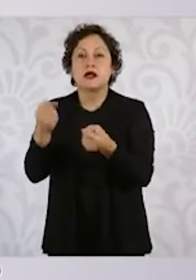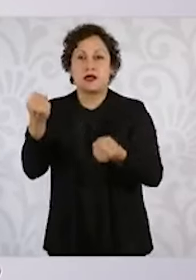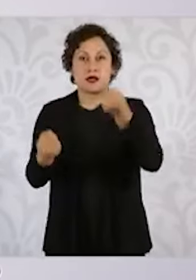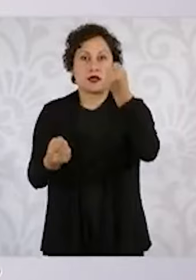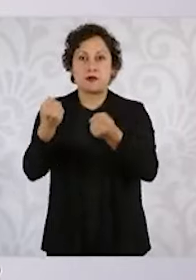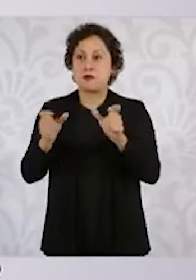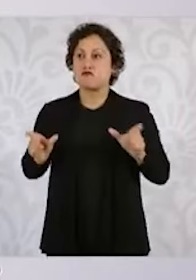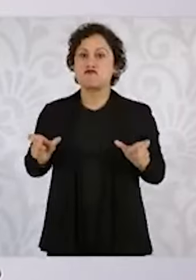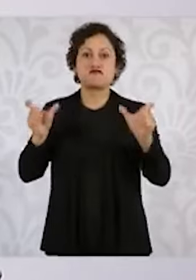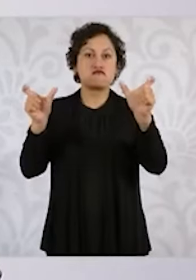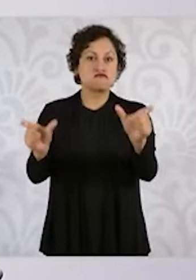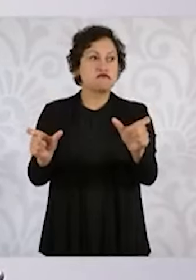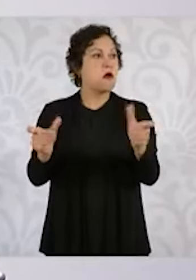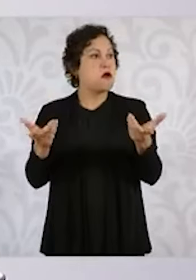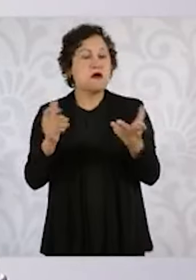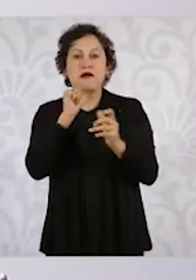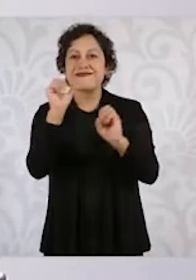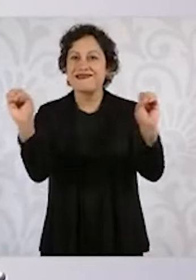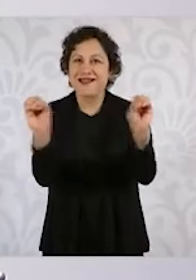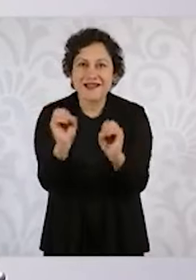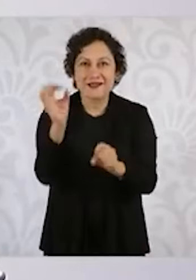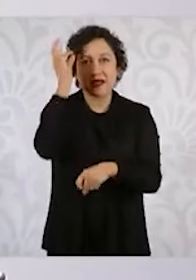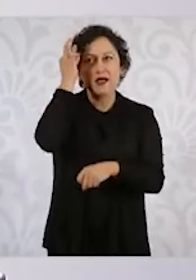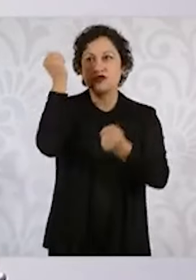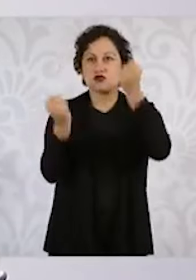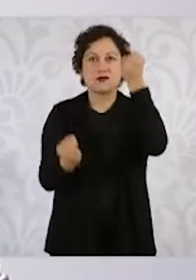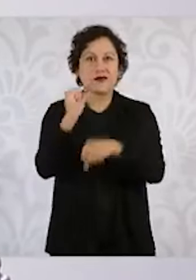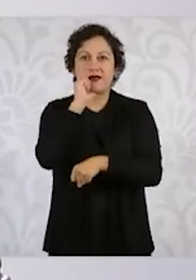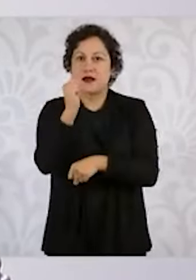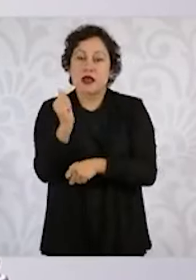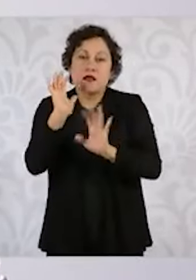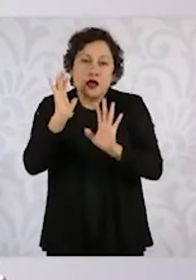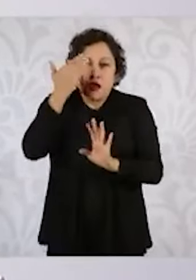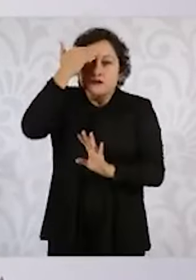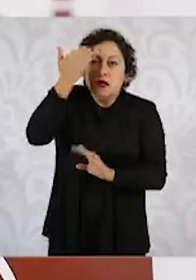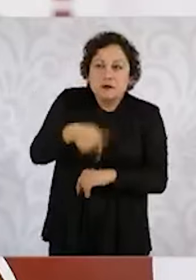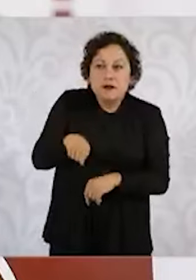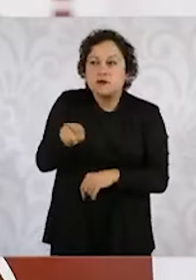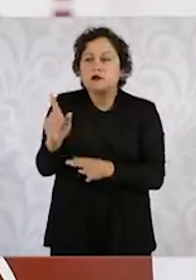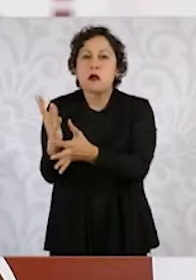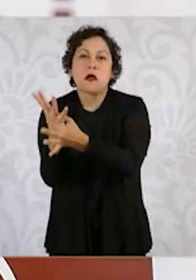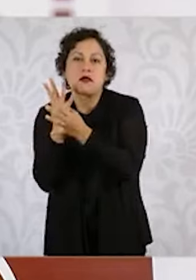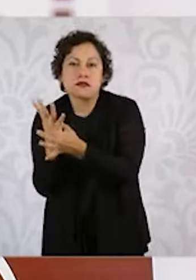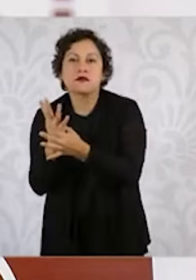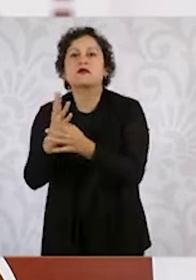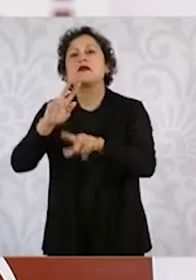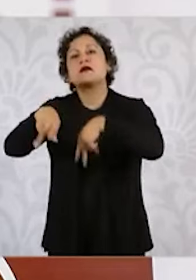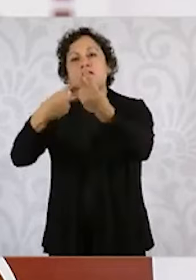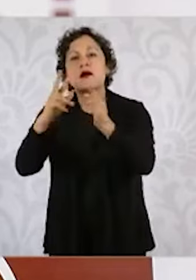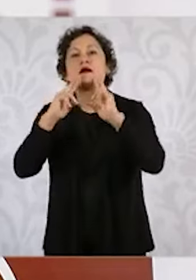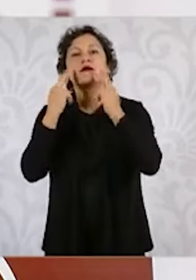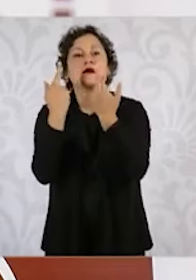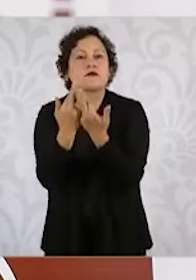escoltas, sin chofer. Sabemos que iba a una reunión específica, no iba acompañado, se